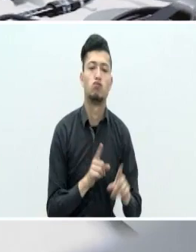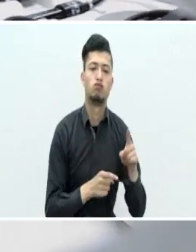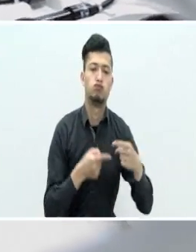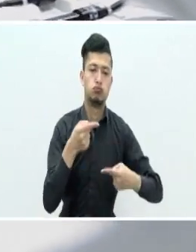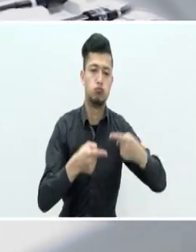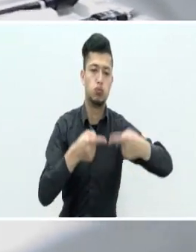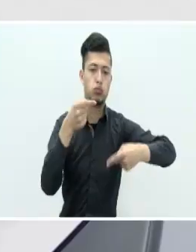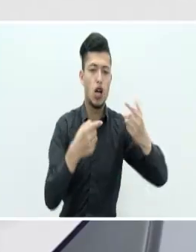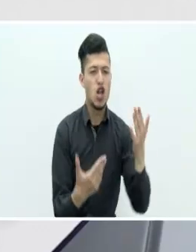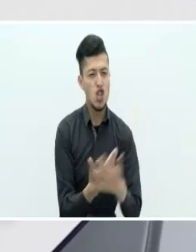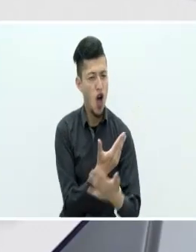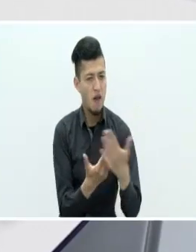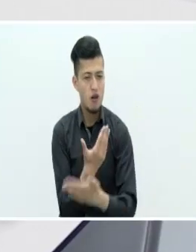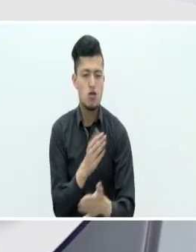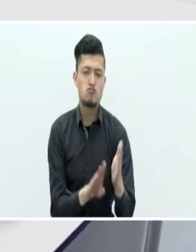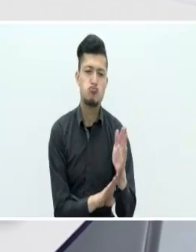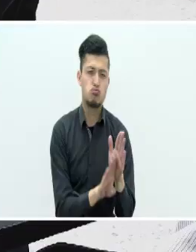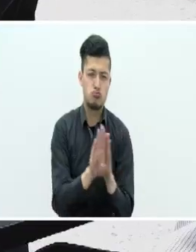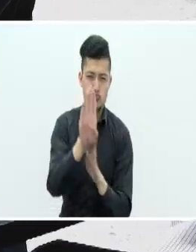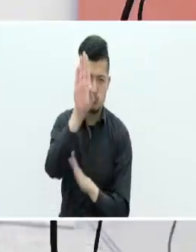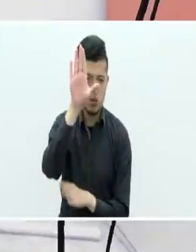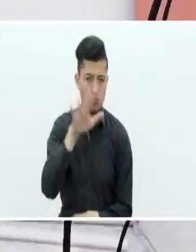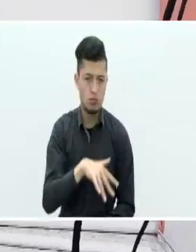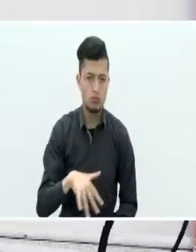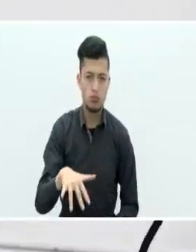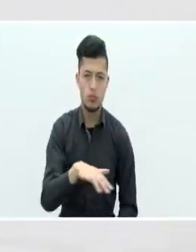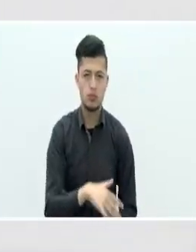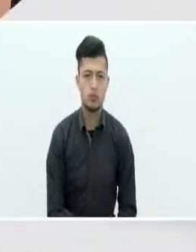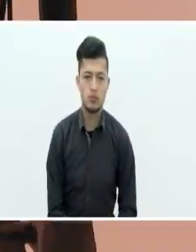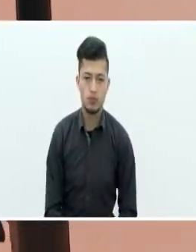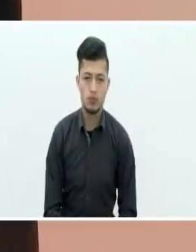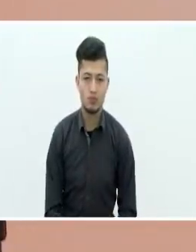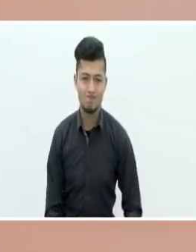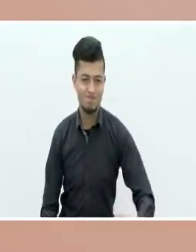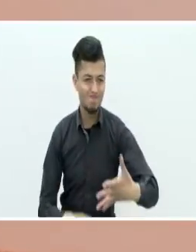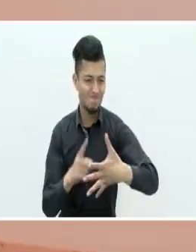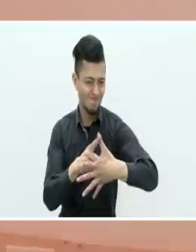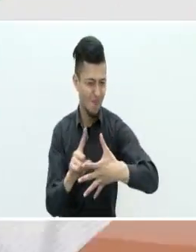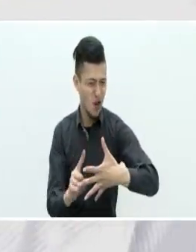innovación y desarrollo de la región. Top número 1